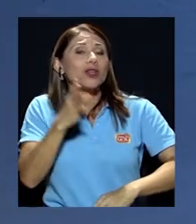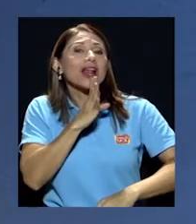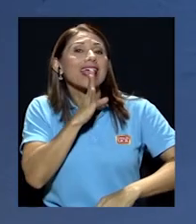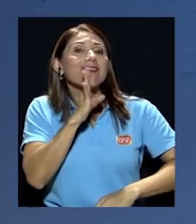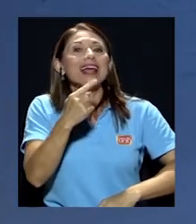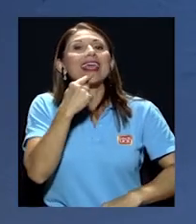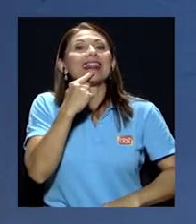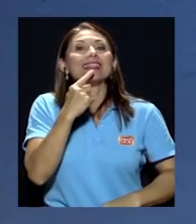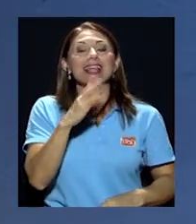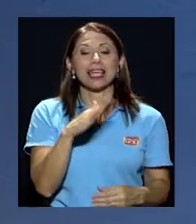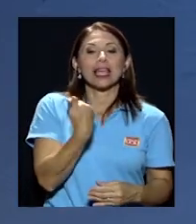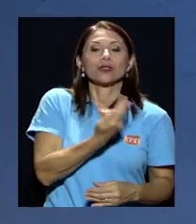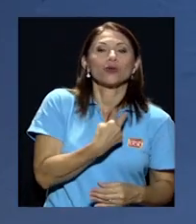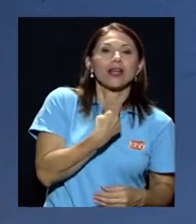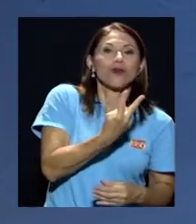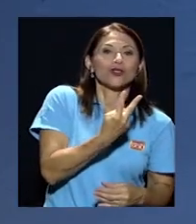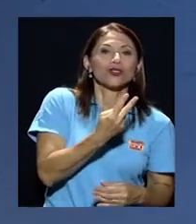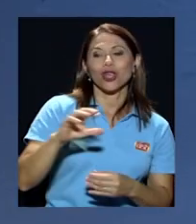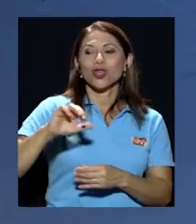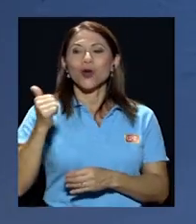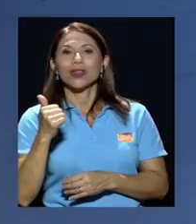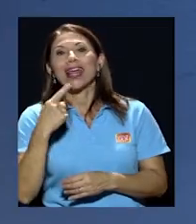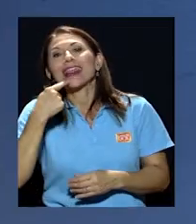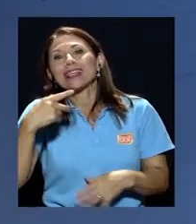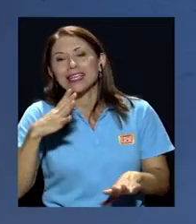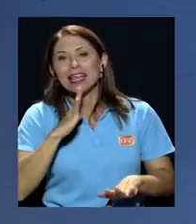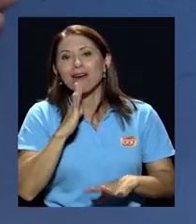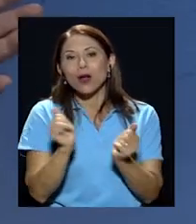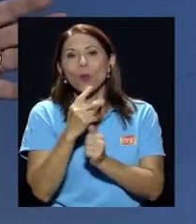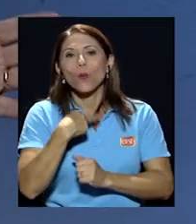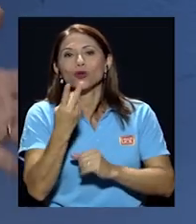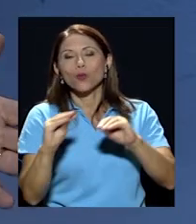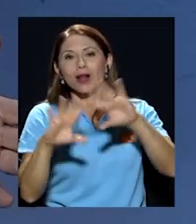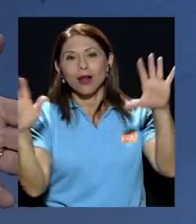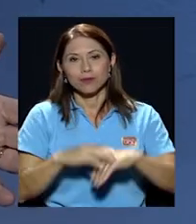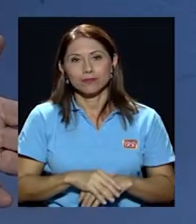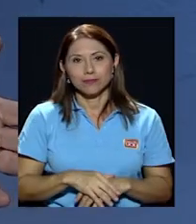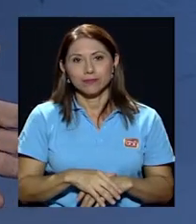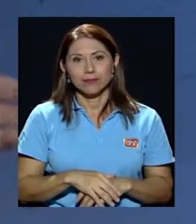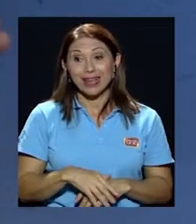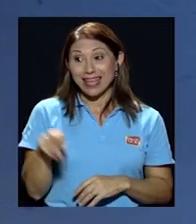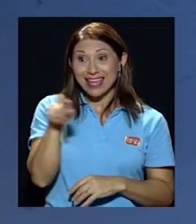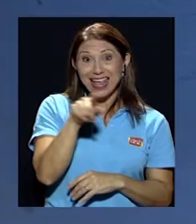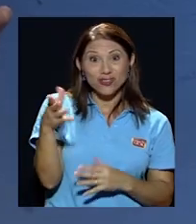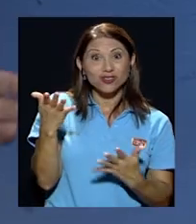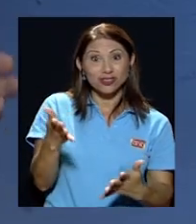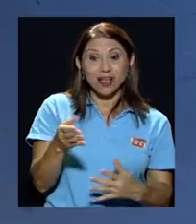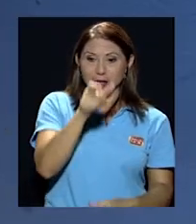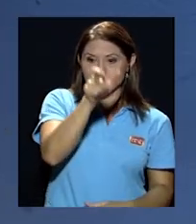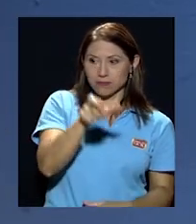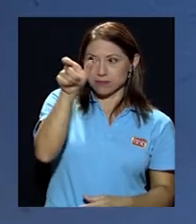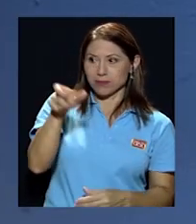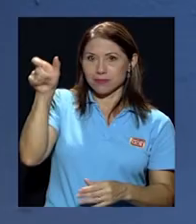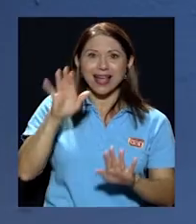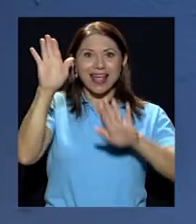nuestra voz y otra que dice que habla con voz muy claro y tenían a los candidatos presidenciales con